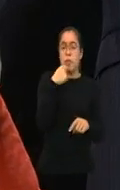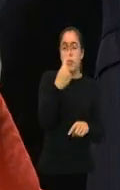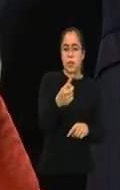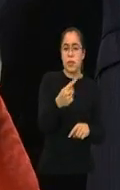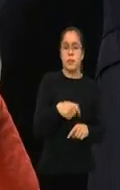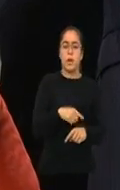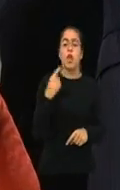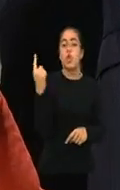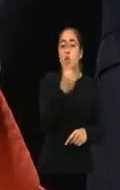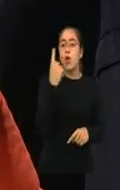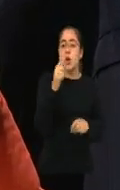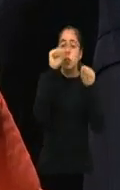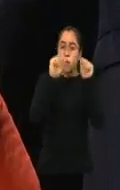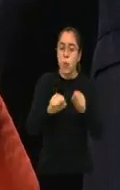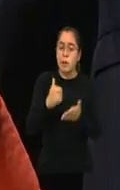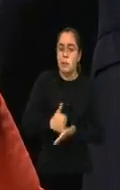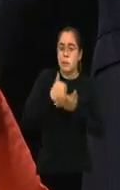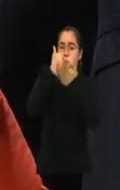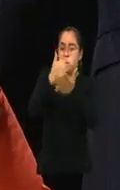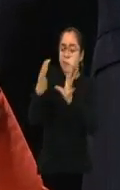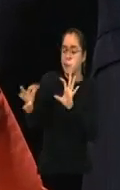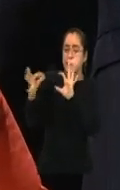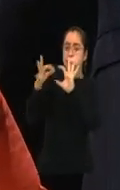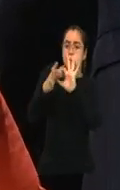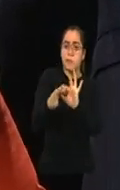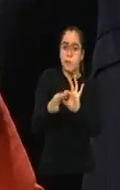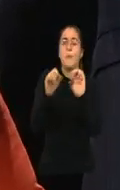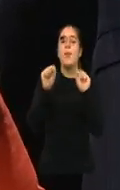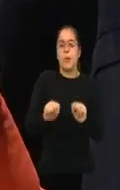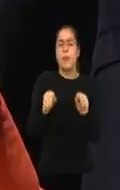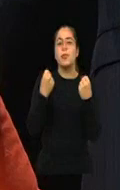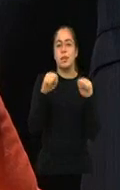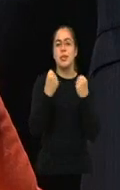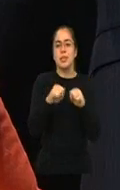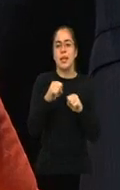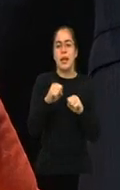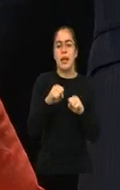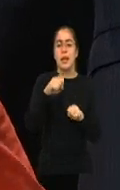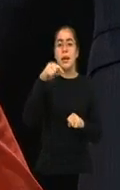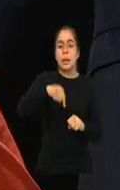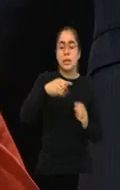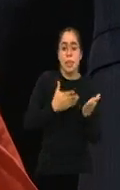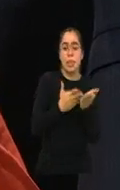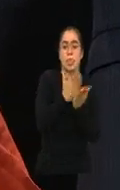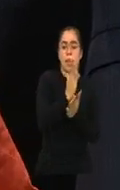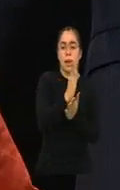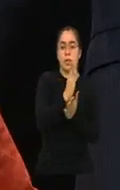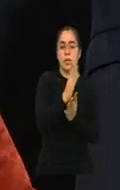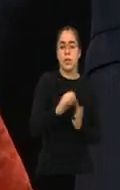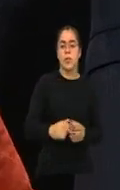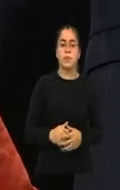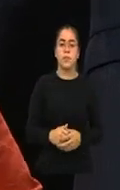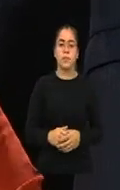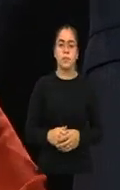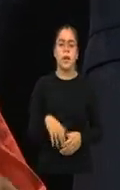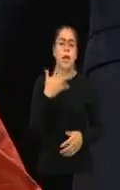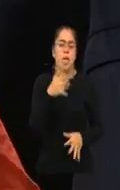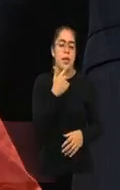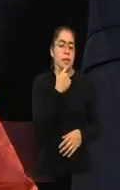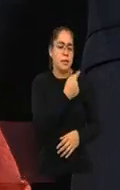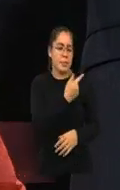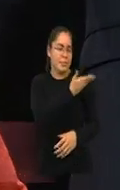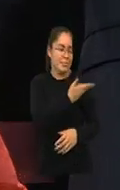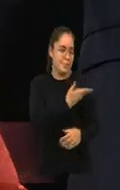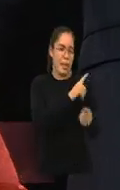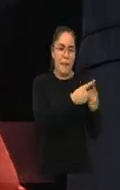ayudamos unos a otros, vamos a lograr hacer cumplir este derecho de que, como mencionaban mis amigos, ya